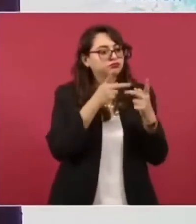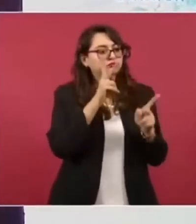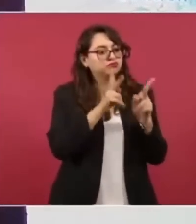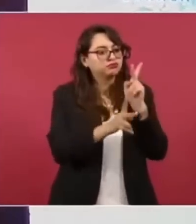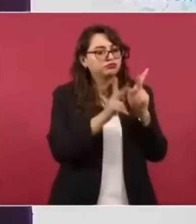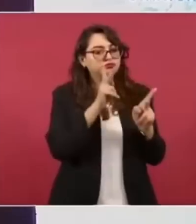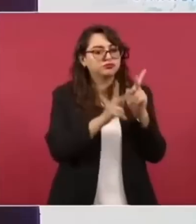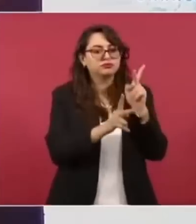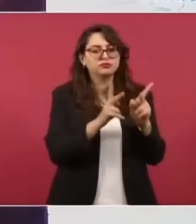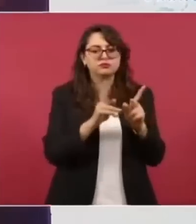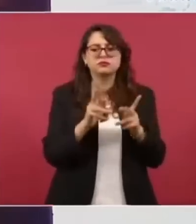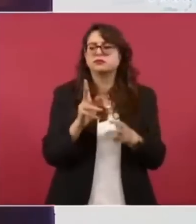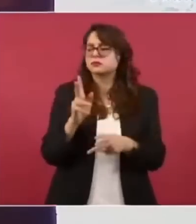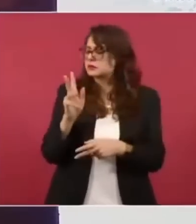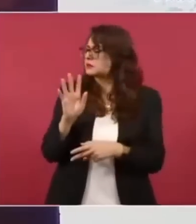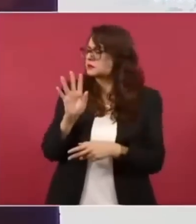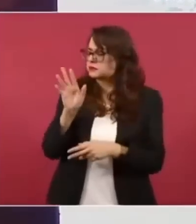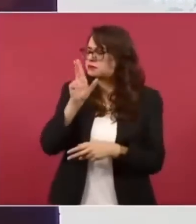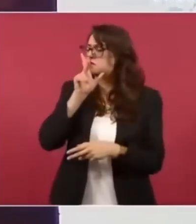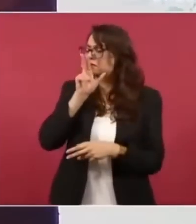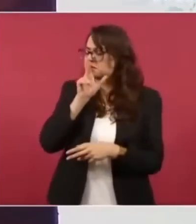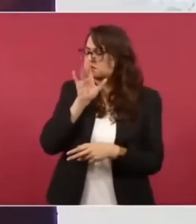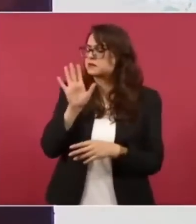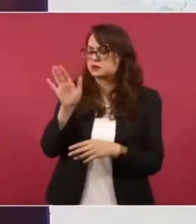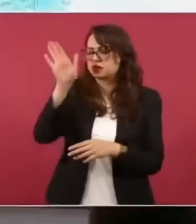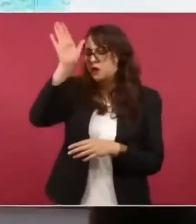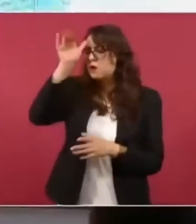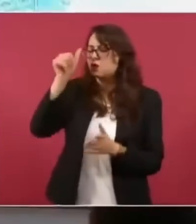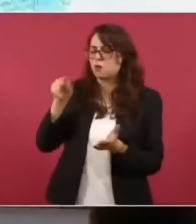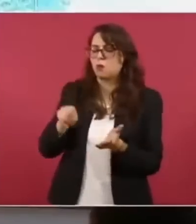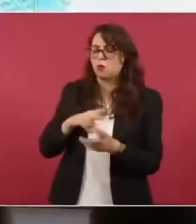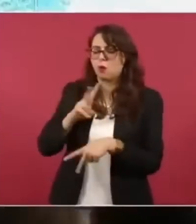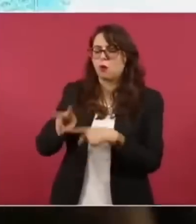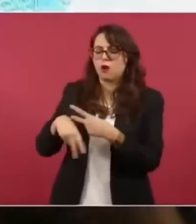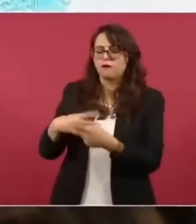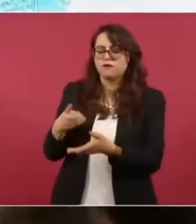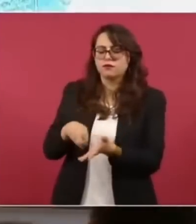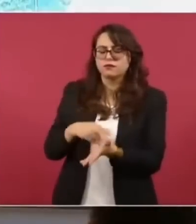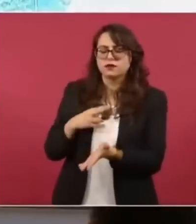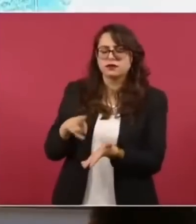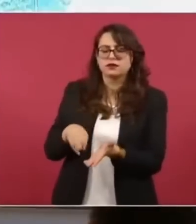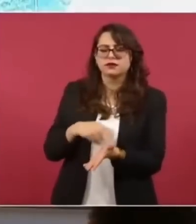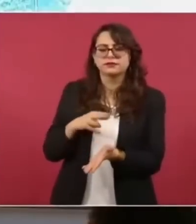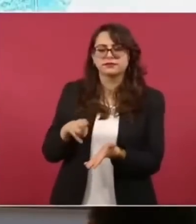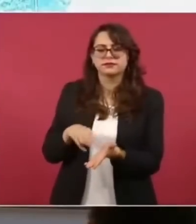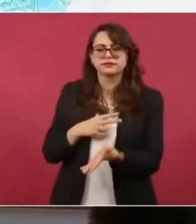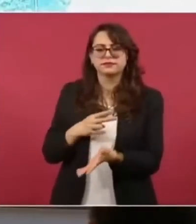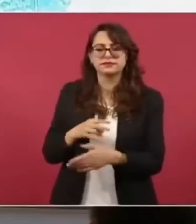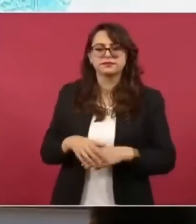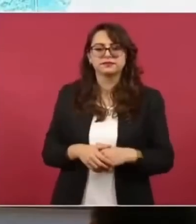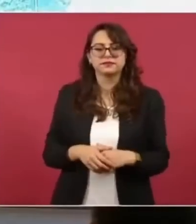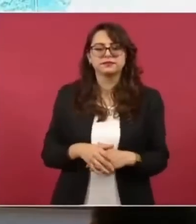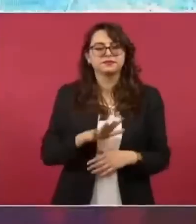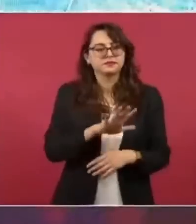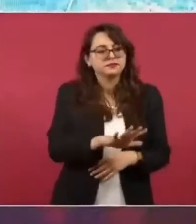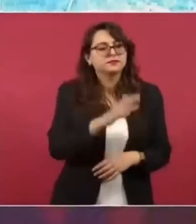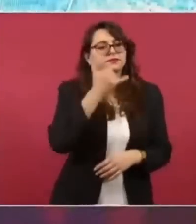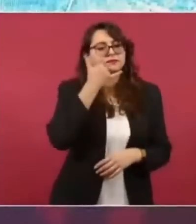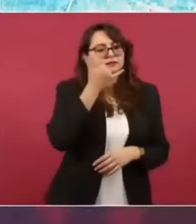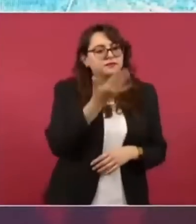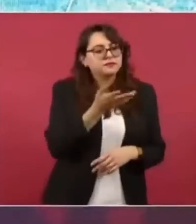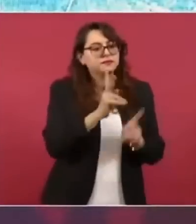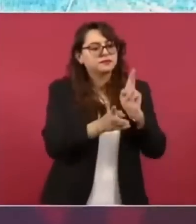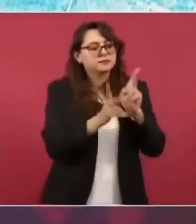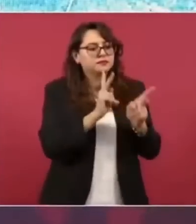y no no no no no si nos entendemos y todo bueno pero quiero hablar cuando